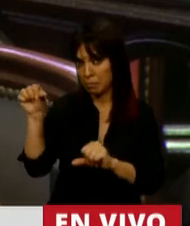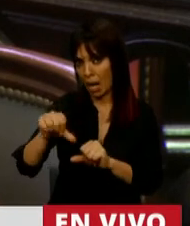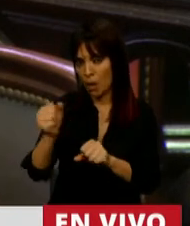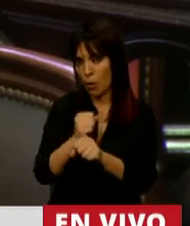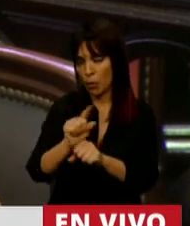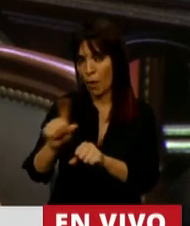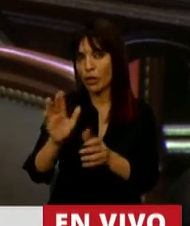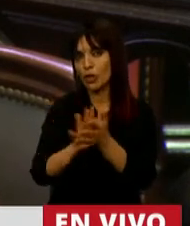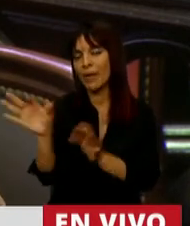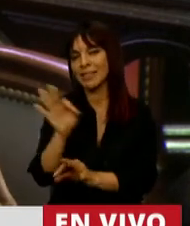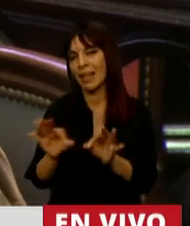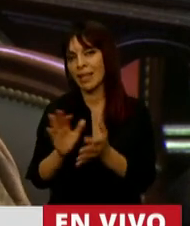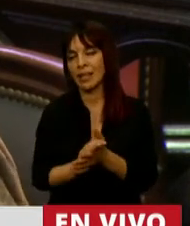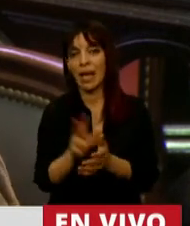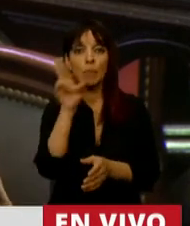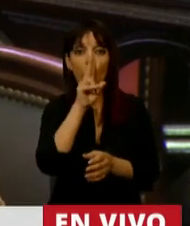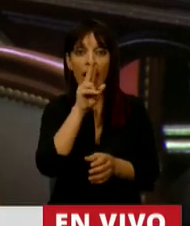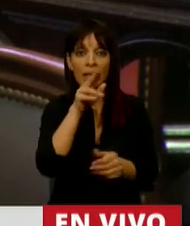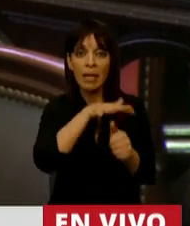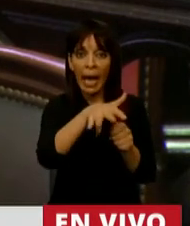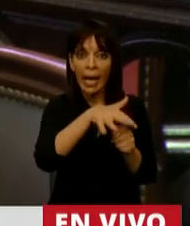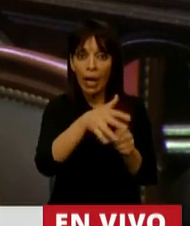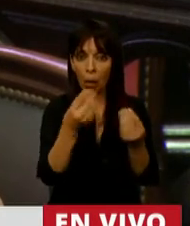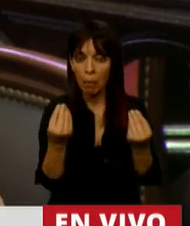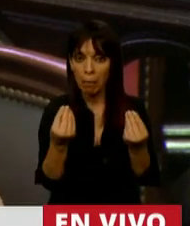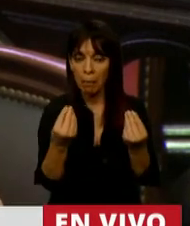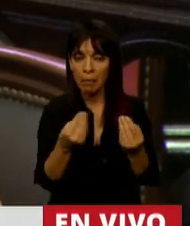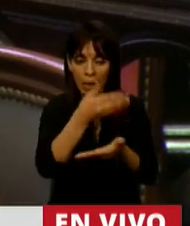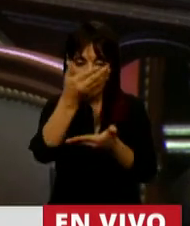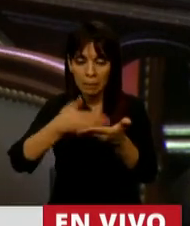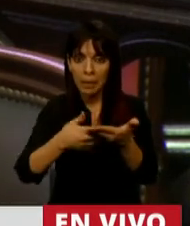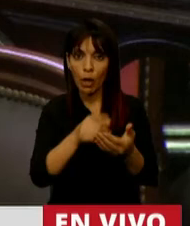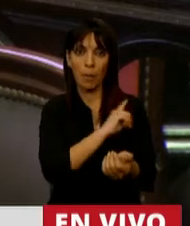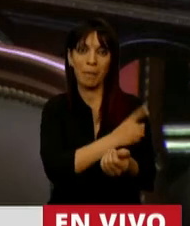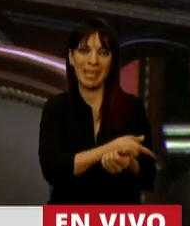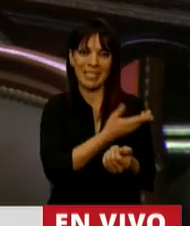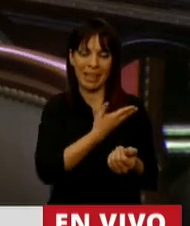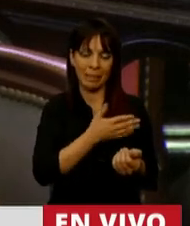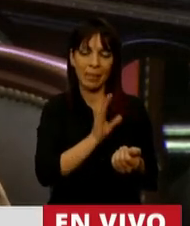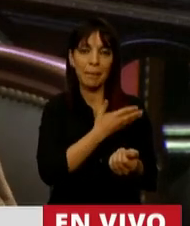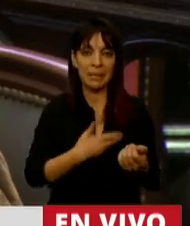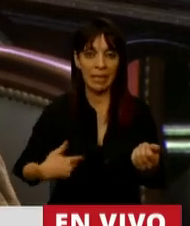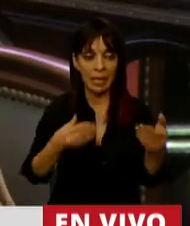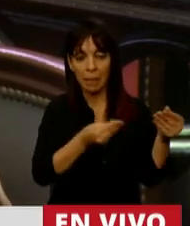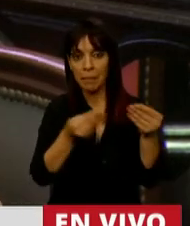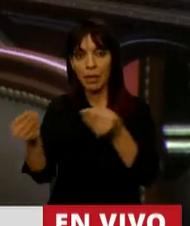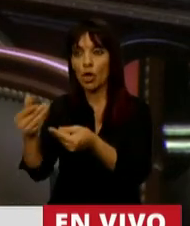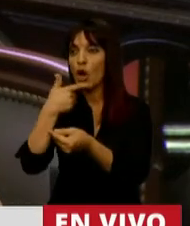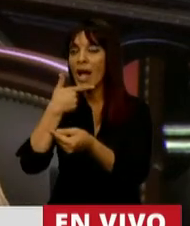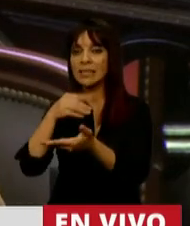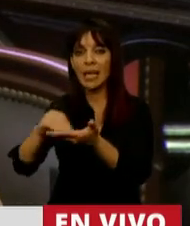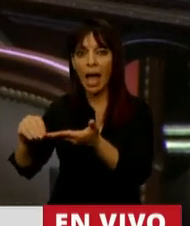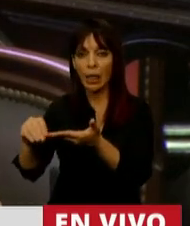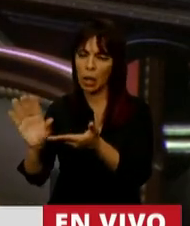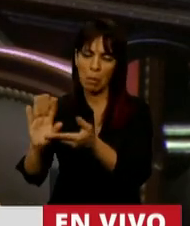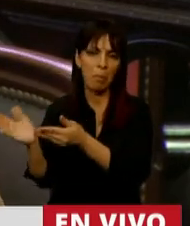La mujer, la perspectiva de género, cada pliego que ha enviado el presidente al Senado, ha postergado a